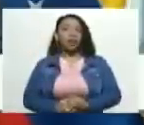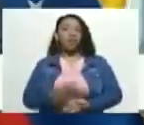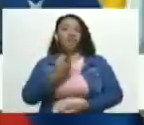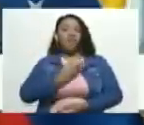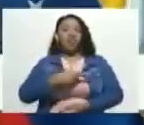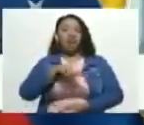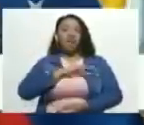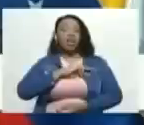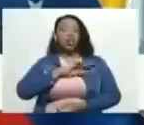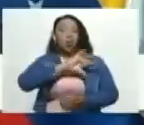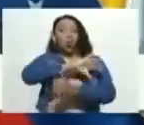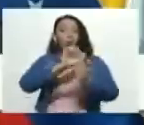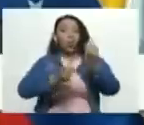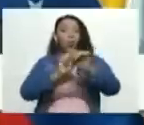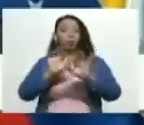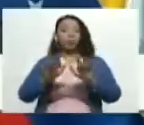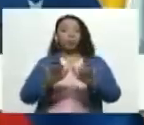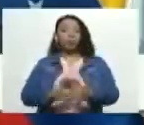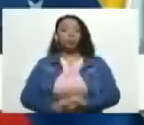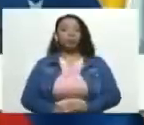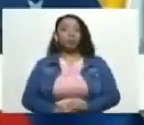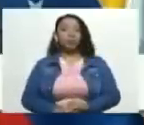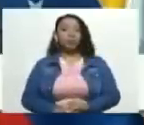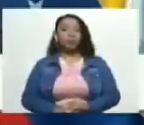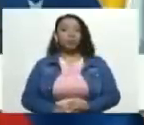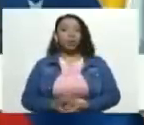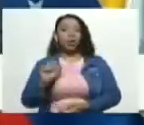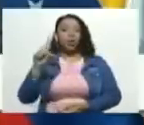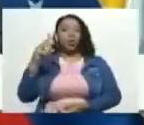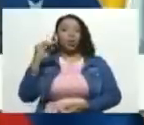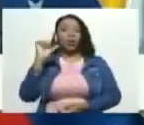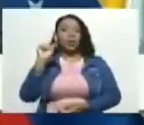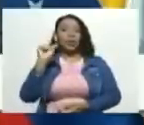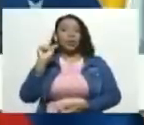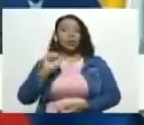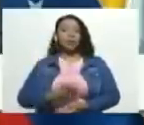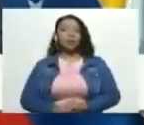subsecretario. Luis Alberto Bustos.